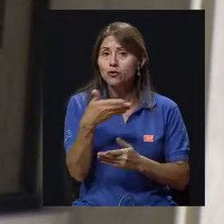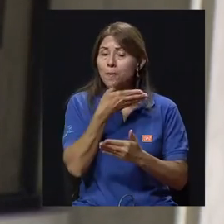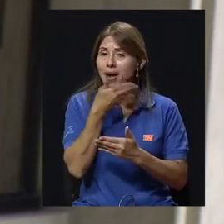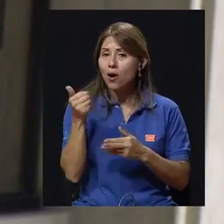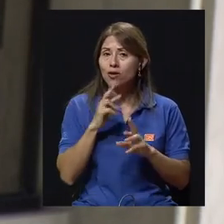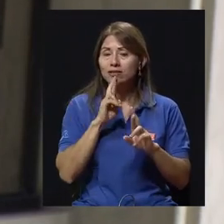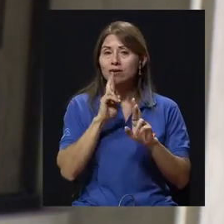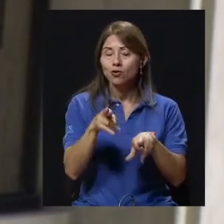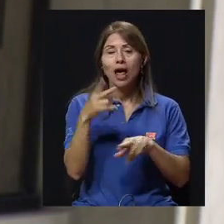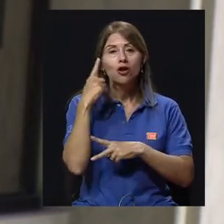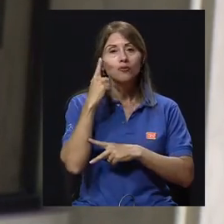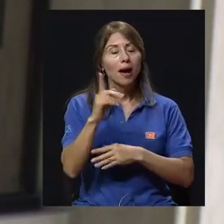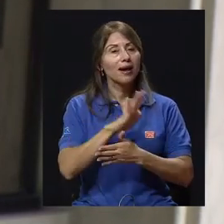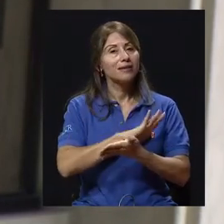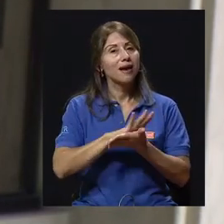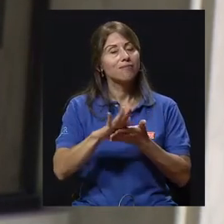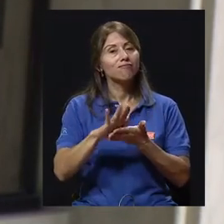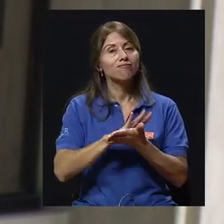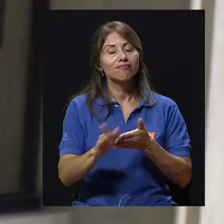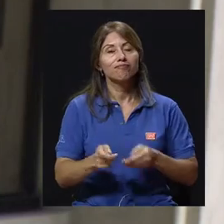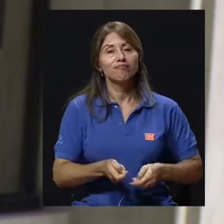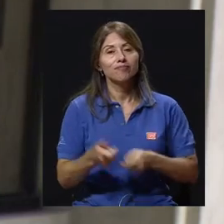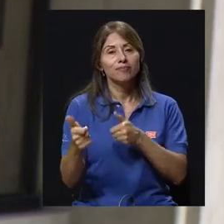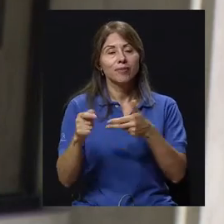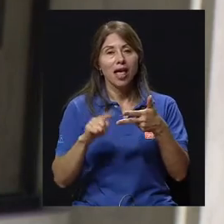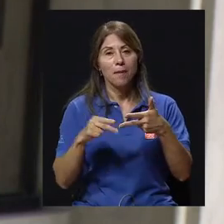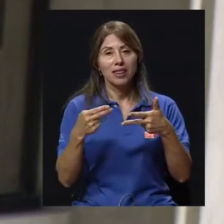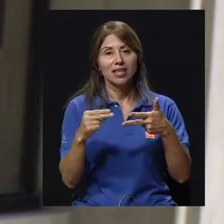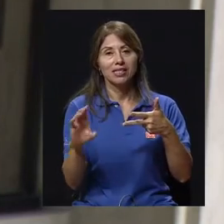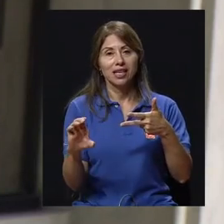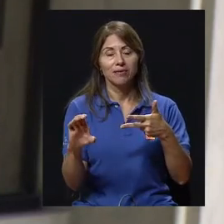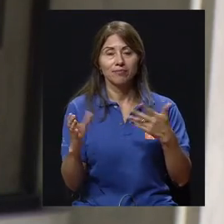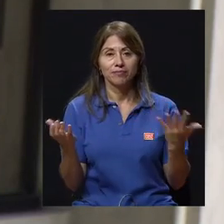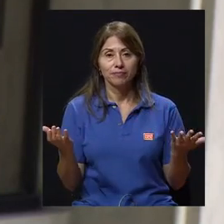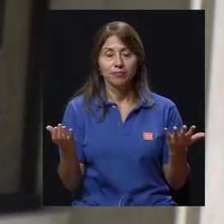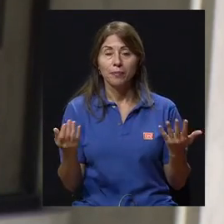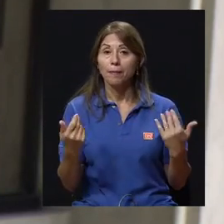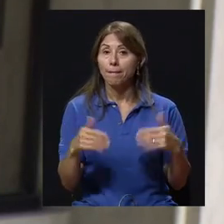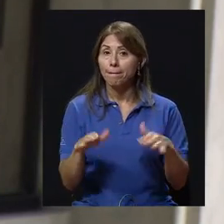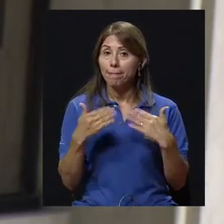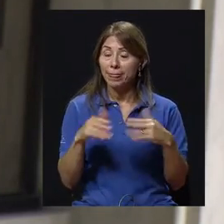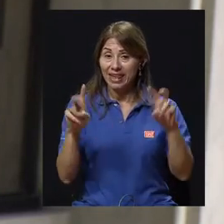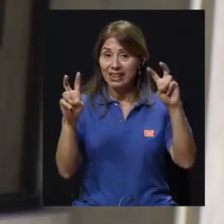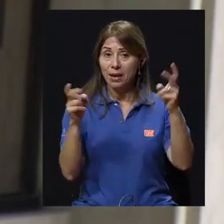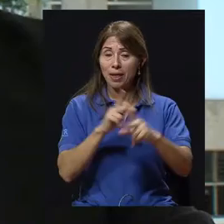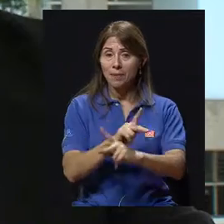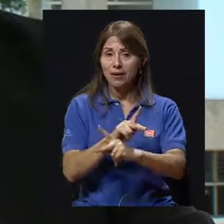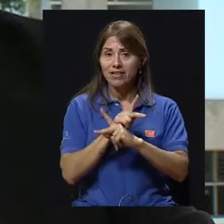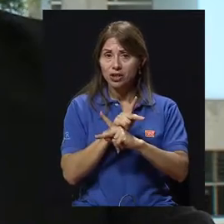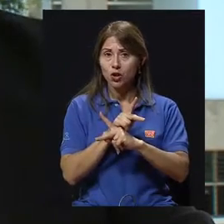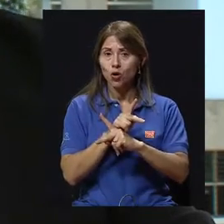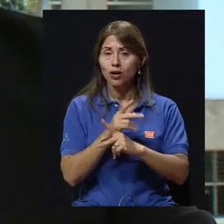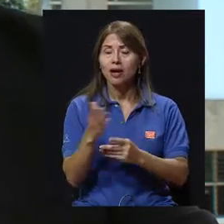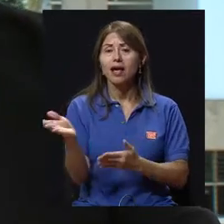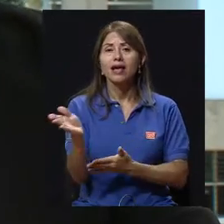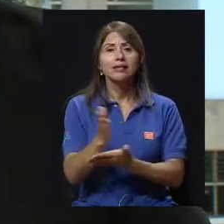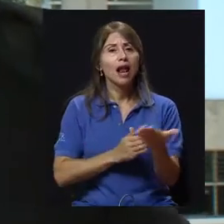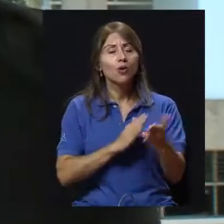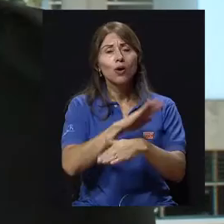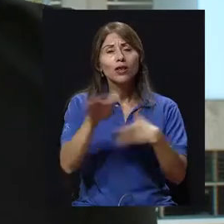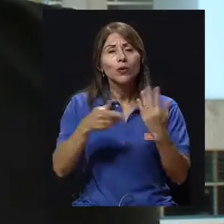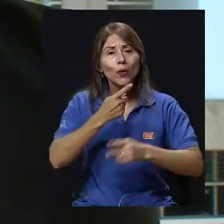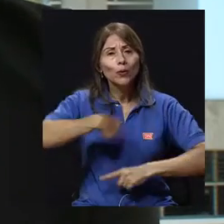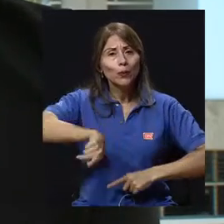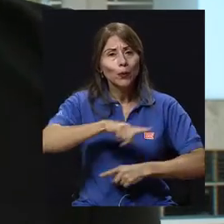para el aclaramiento y para el tratamiento de la hepatitis C. Definitivamente, el tema prevención es algo que